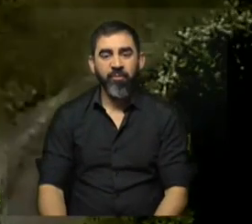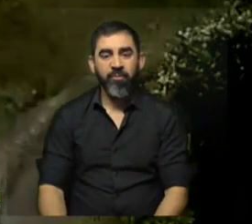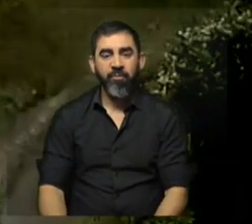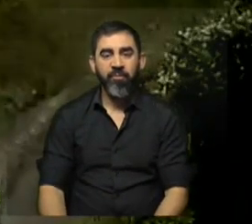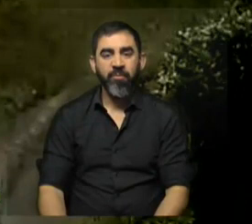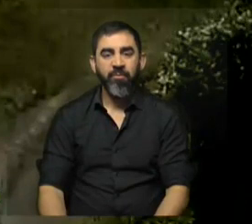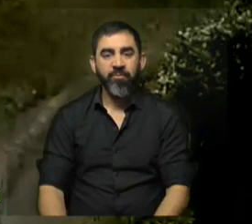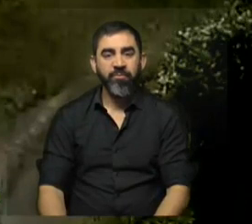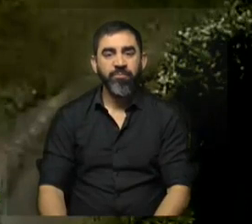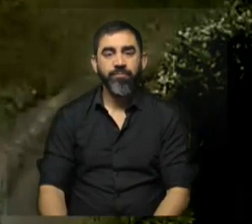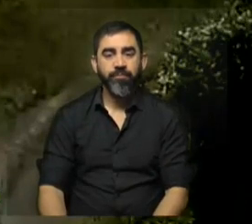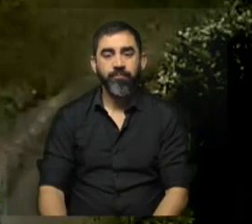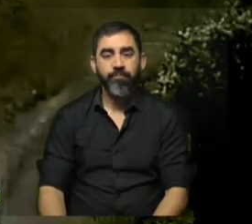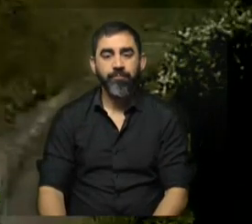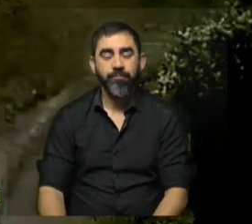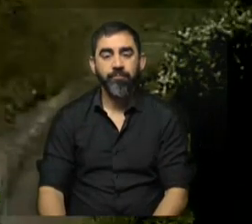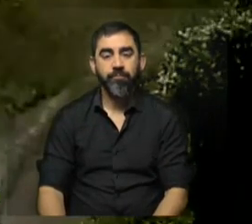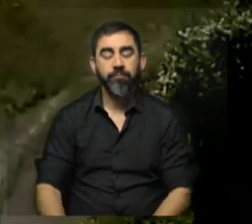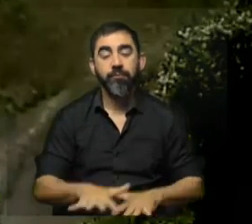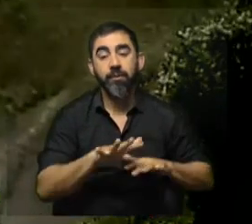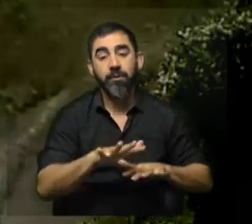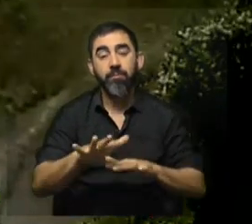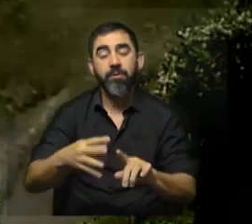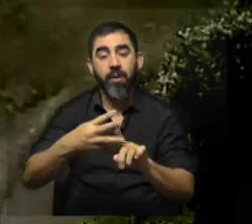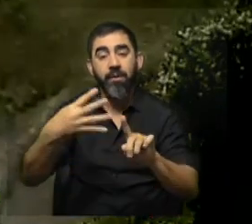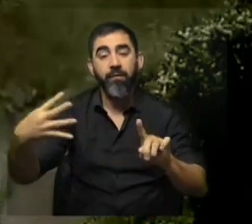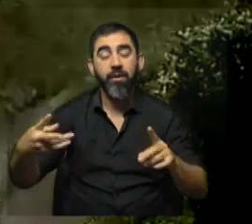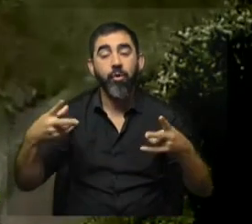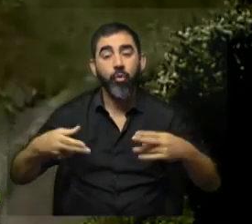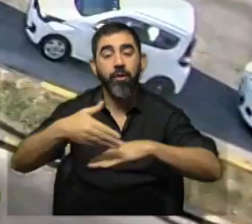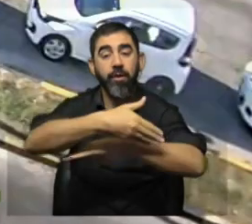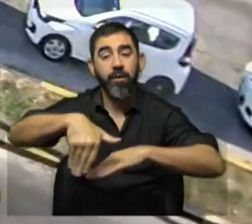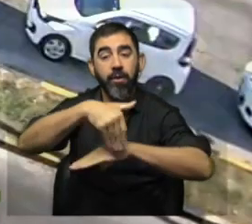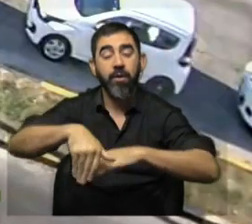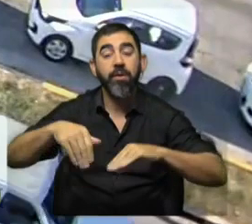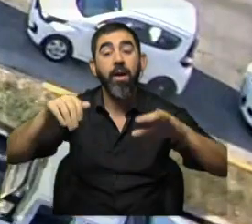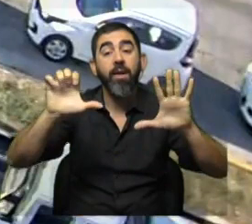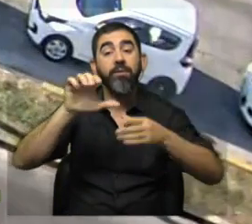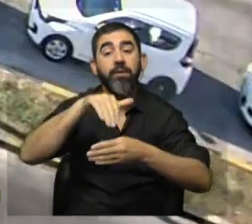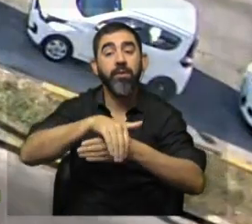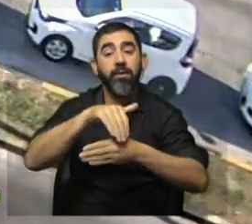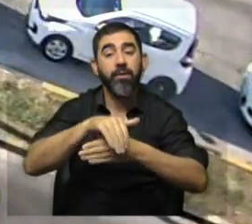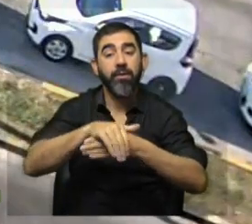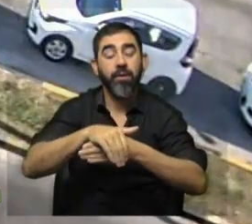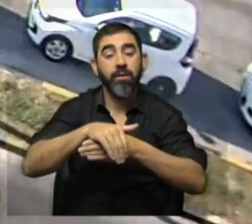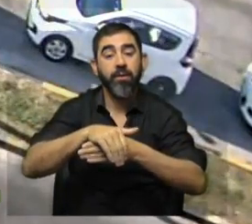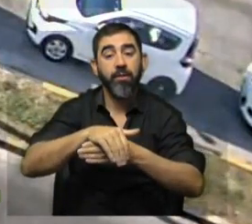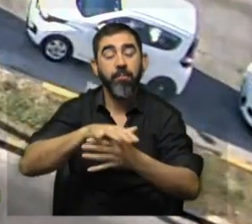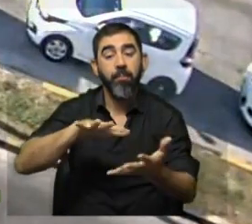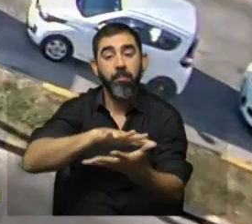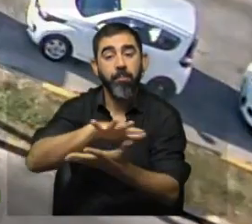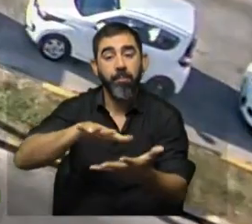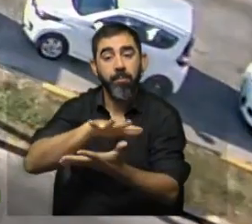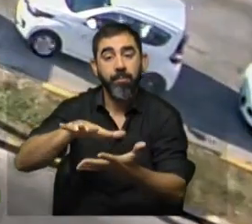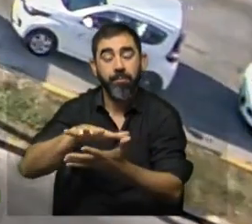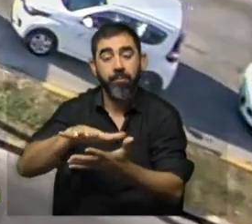como decíamos, con la marcha por la diversidad, los cortes de tránsito van a comenzar a las 6 de la tarde en la zona de la Plaza del Entrevero,